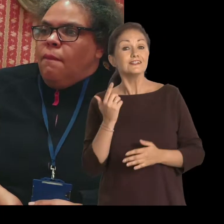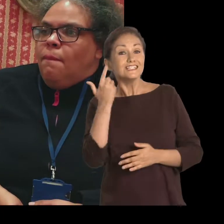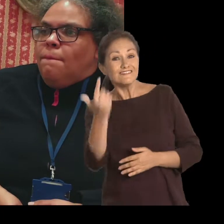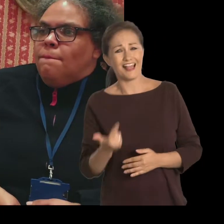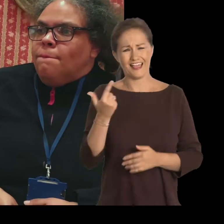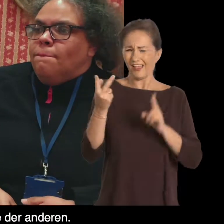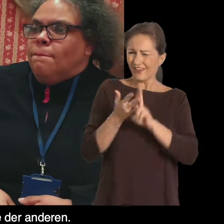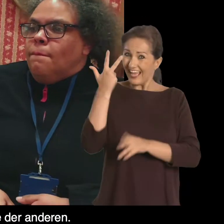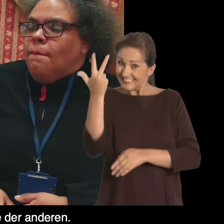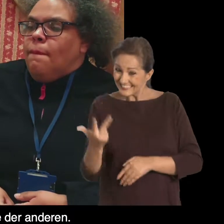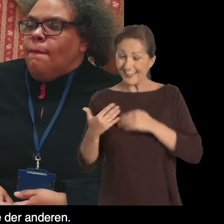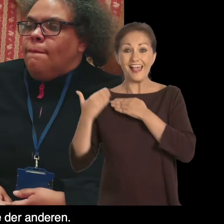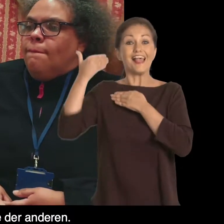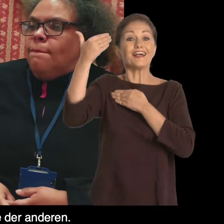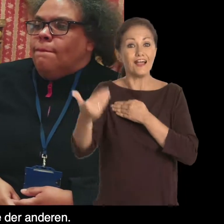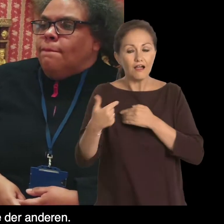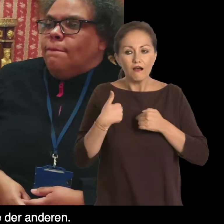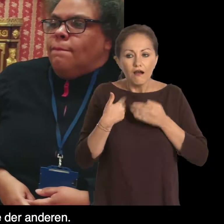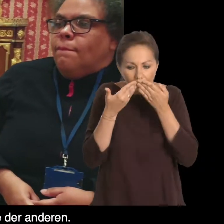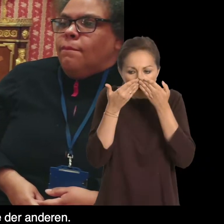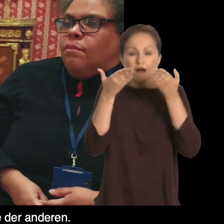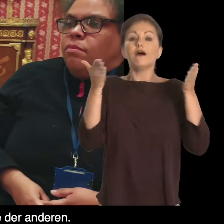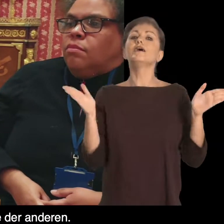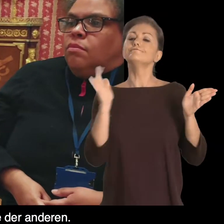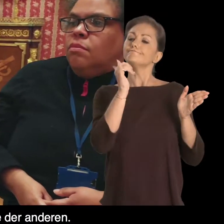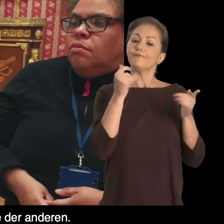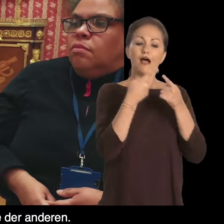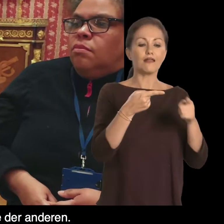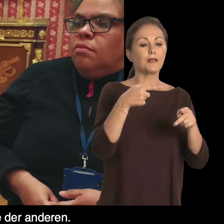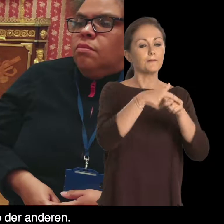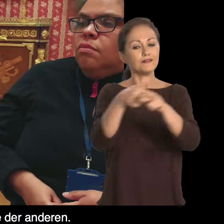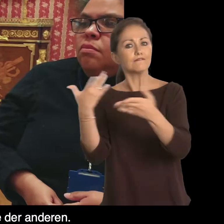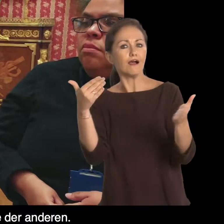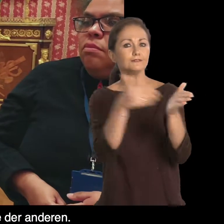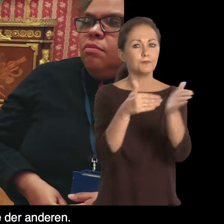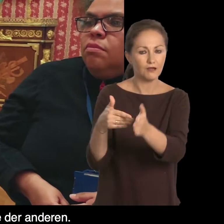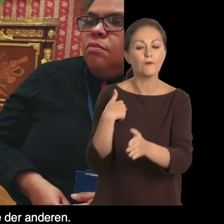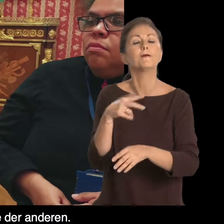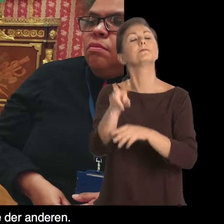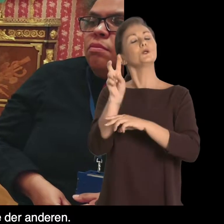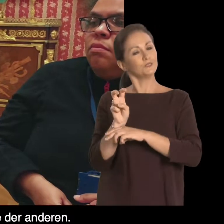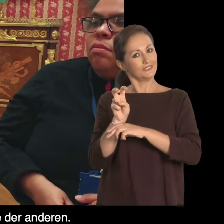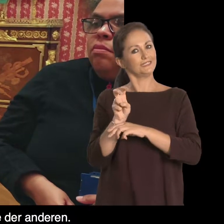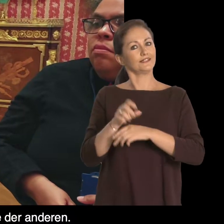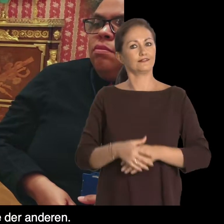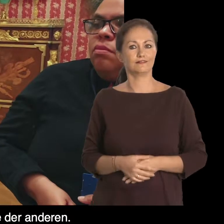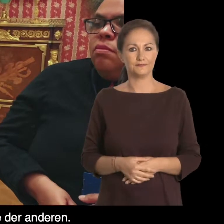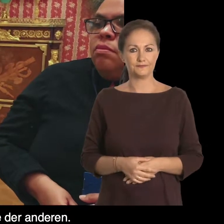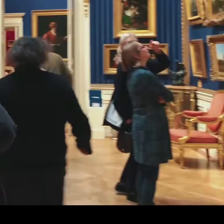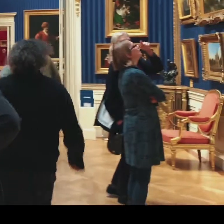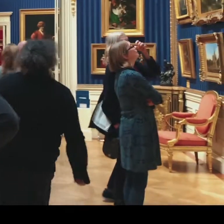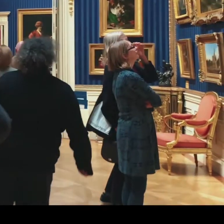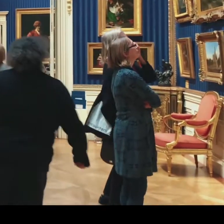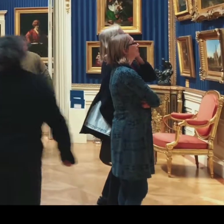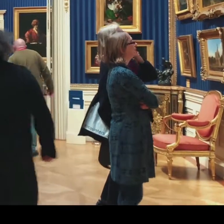necesidades. Y ahora hemos estado aquí juntos por dos o tres años, y empezamos a entender.